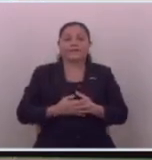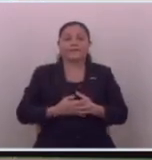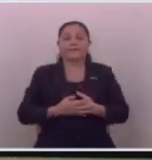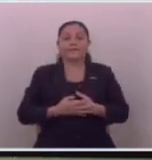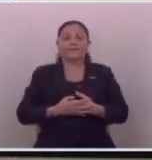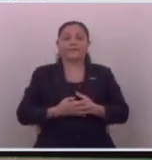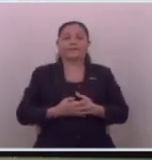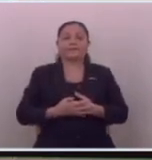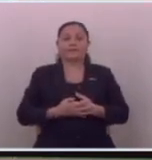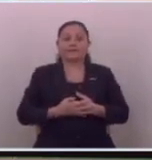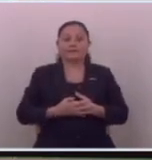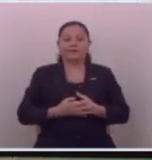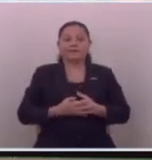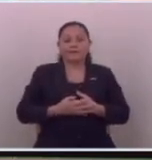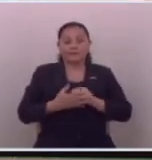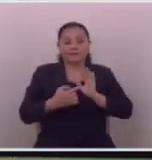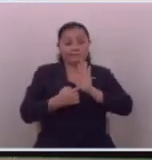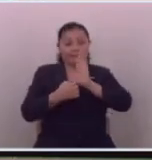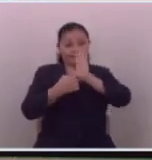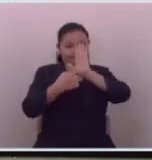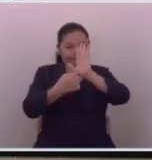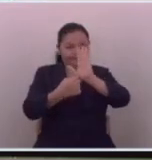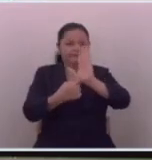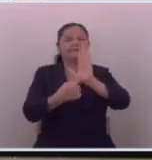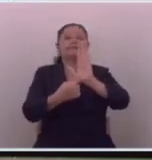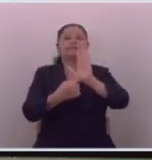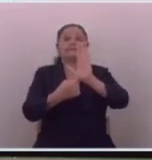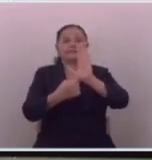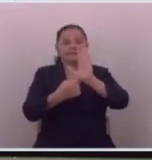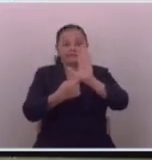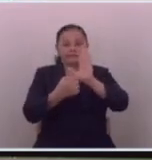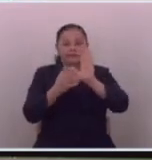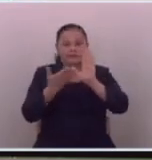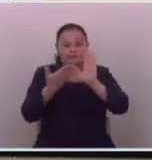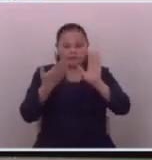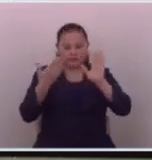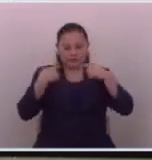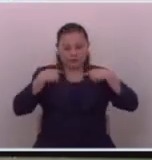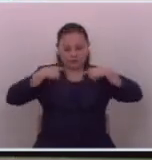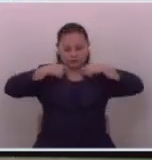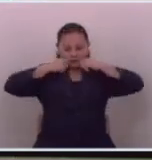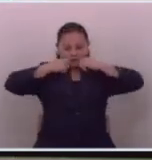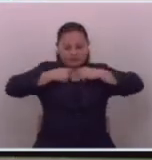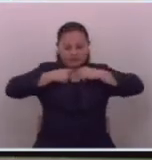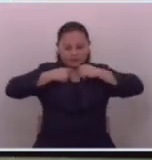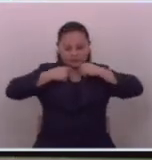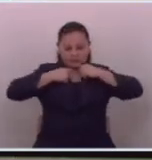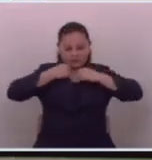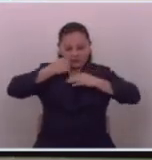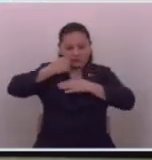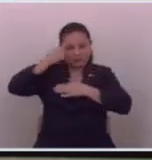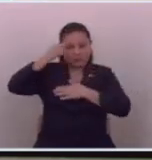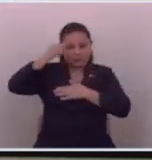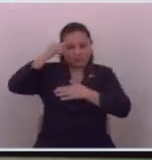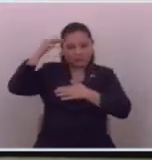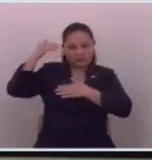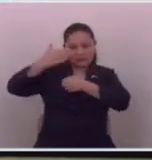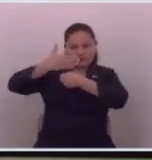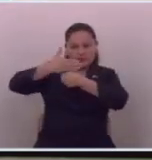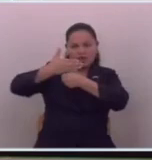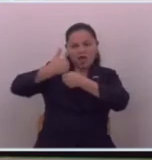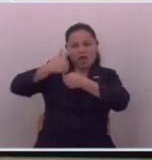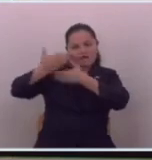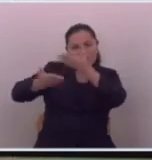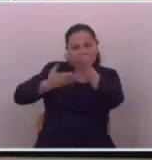que se ponen una camisa ideológica y que se venden a